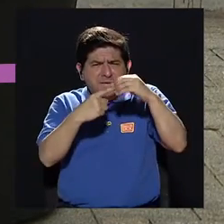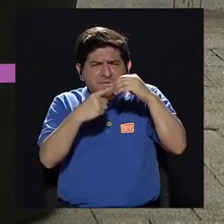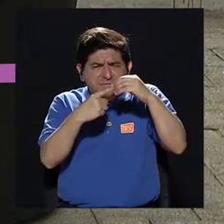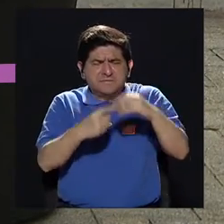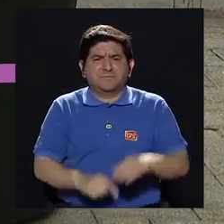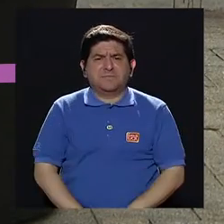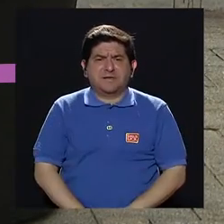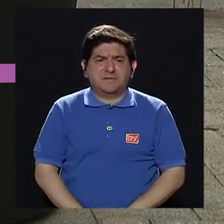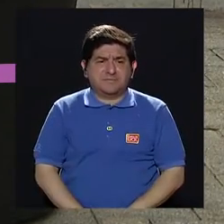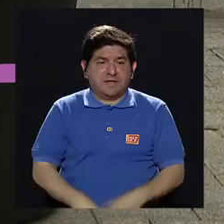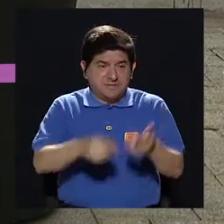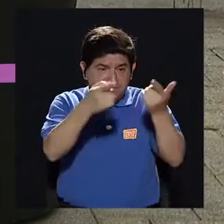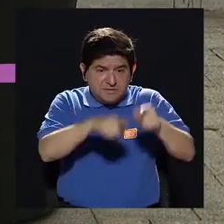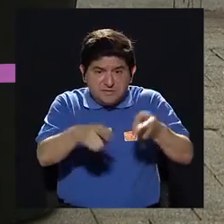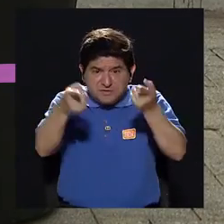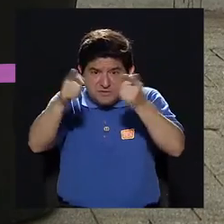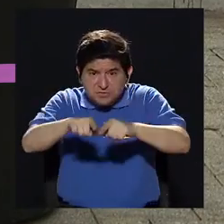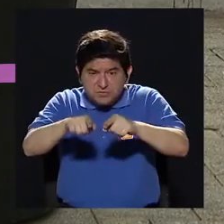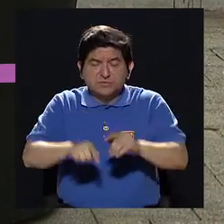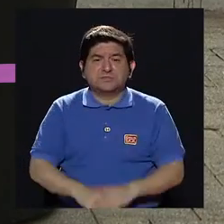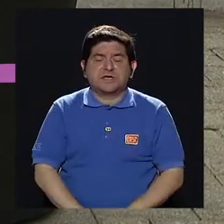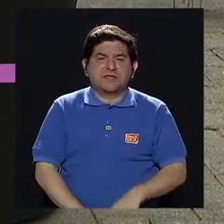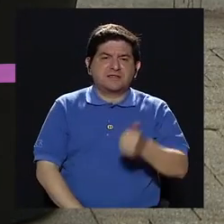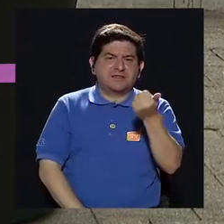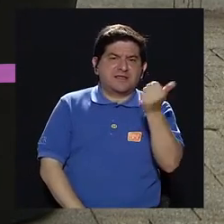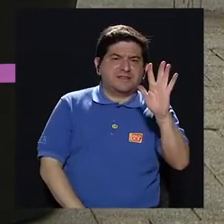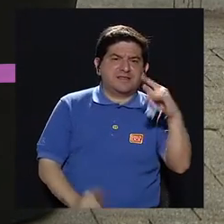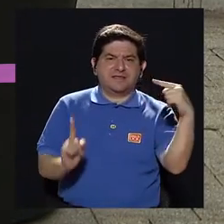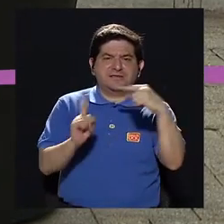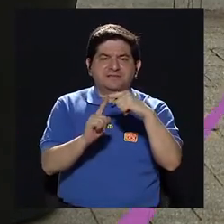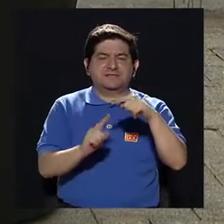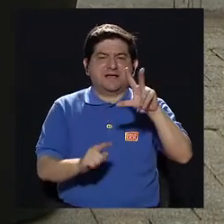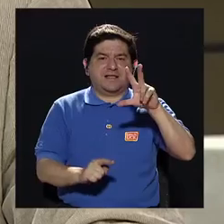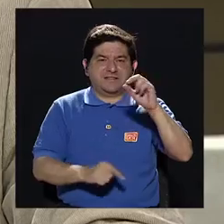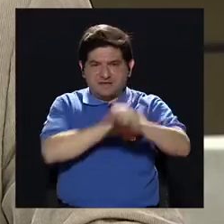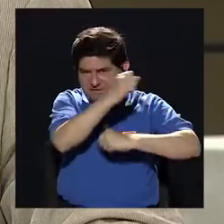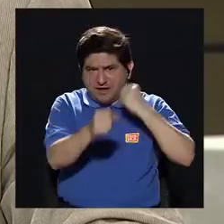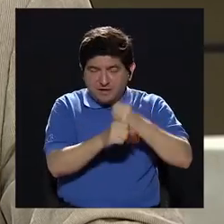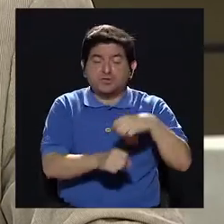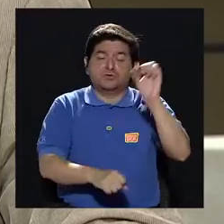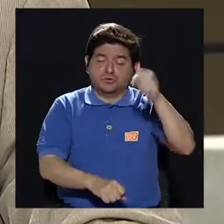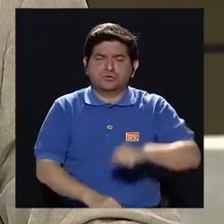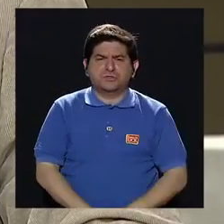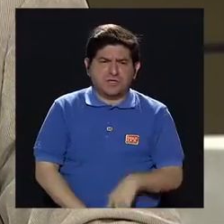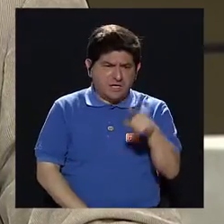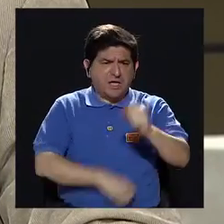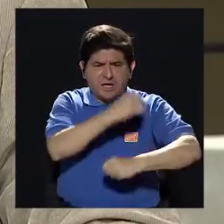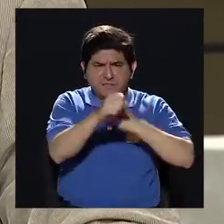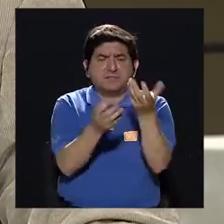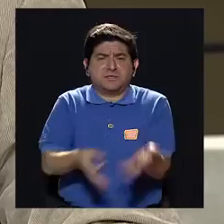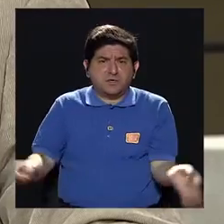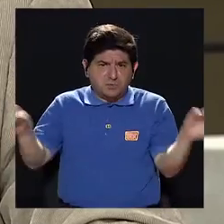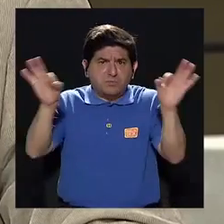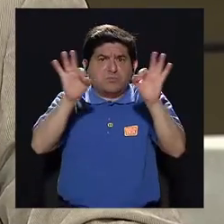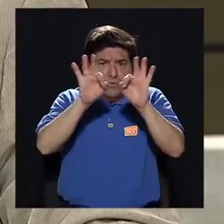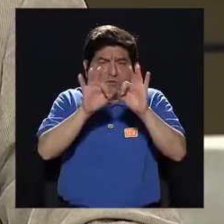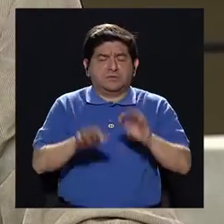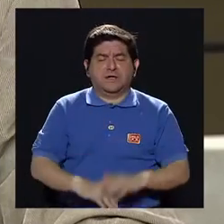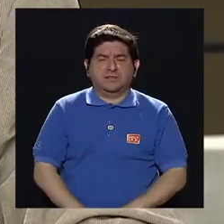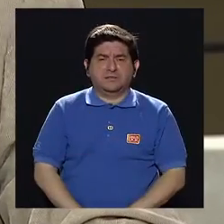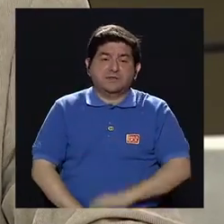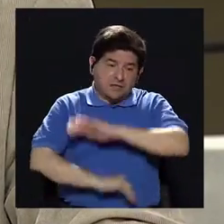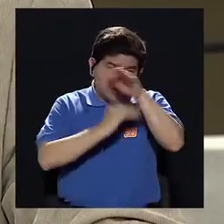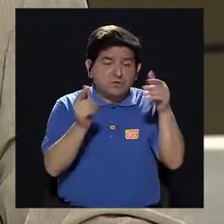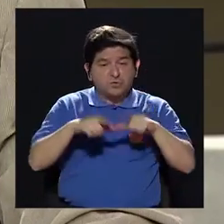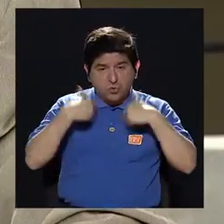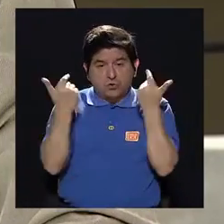presenta el mayor número de tegut, ¿verdad? O aparición es de los 15 a los 30 años. Exacto. Que eso es muy importante porque es una edad muy crucial en, bueno,